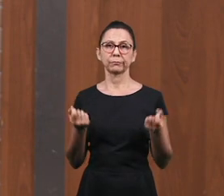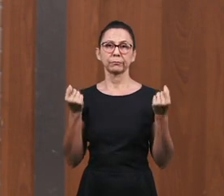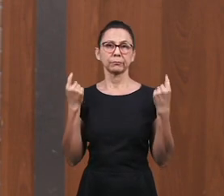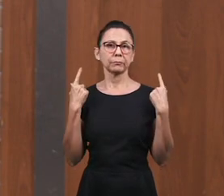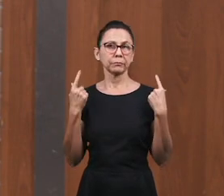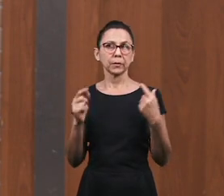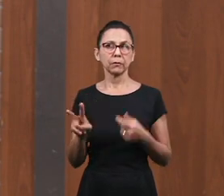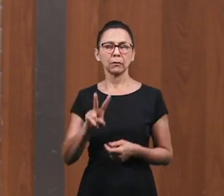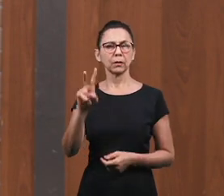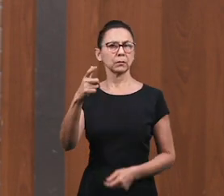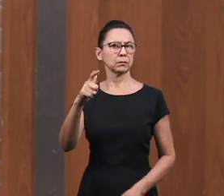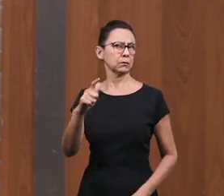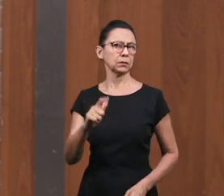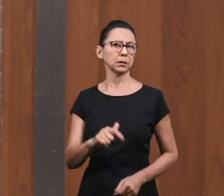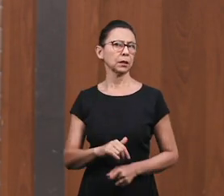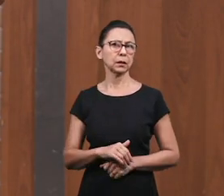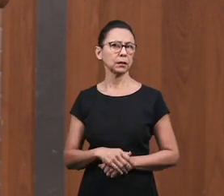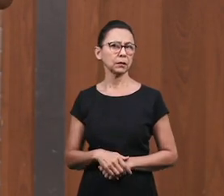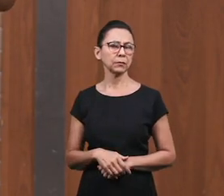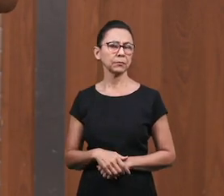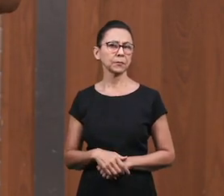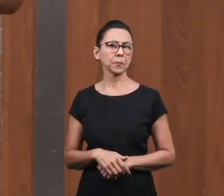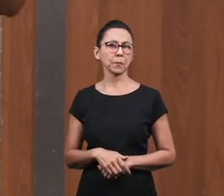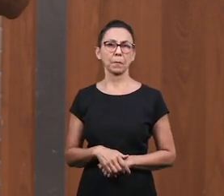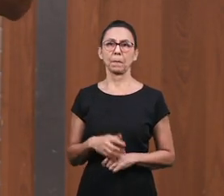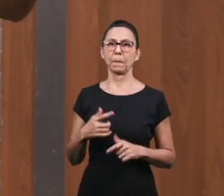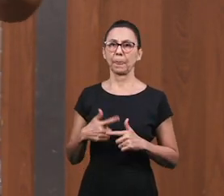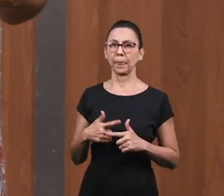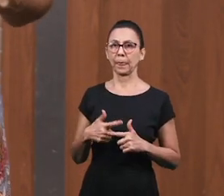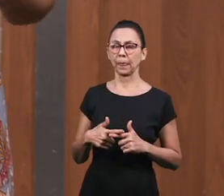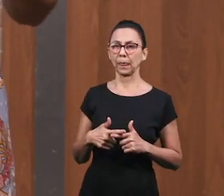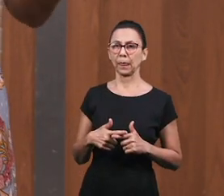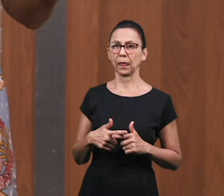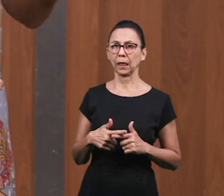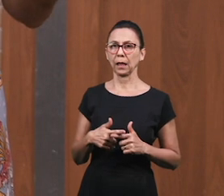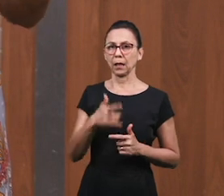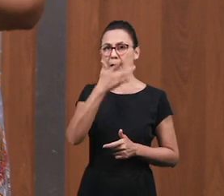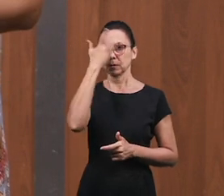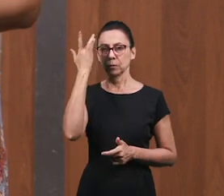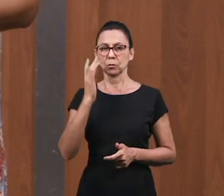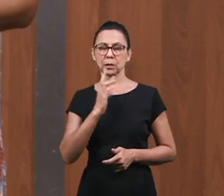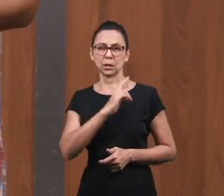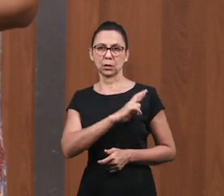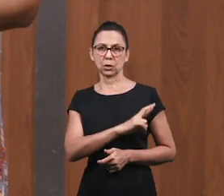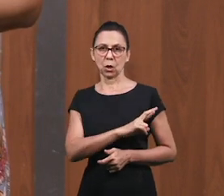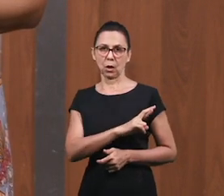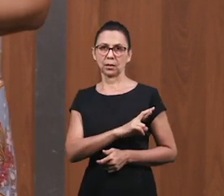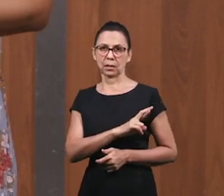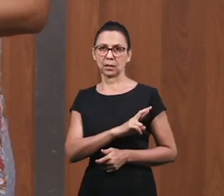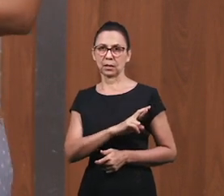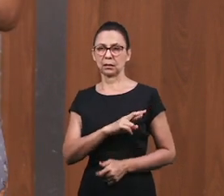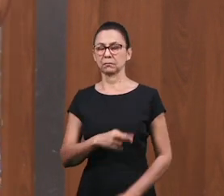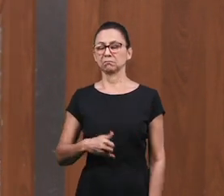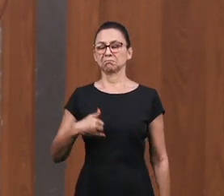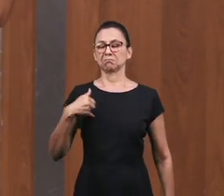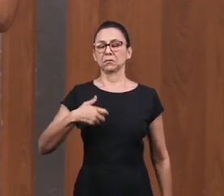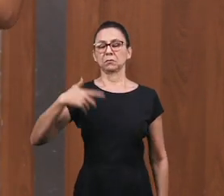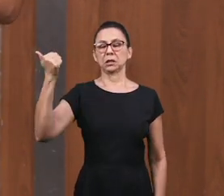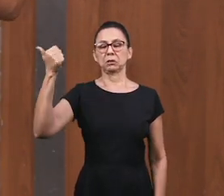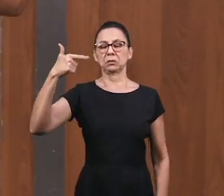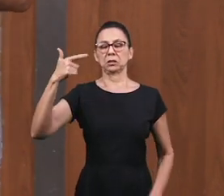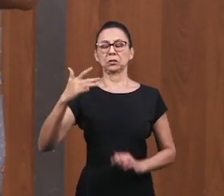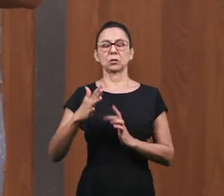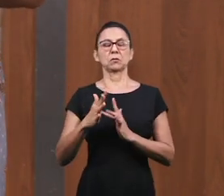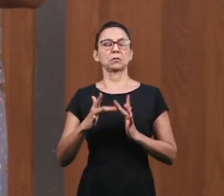valor La presencia De Jesús En su casa Porque él se Pensaba Más importante Que Jesús Y hay